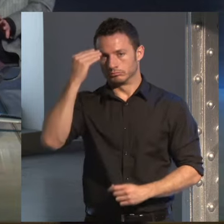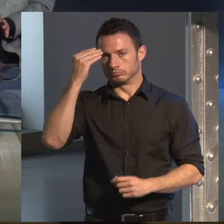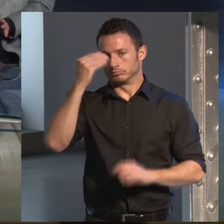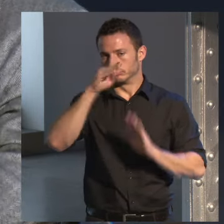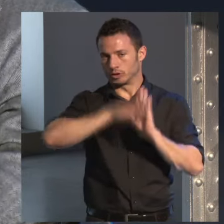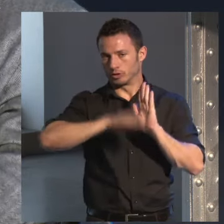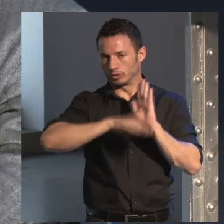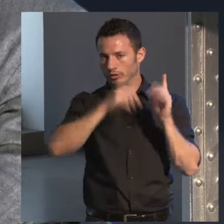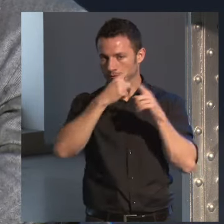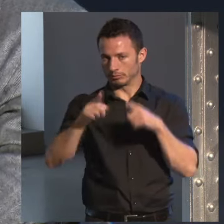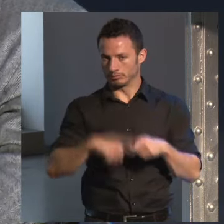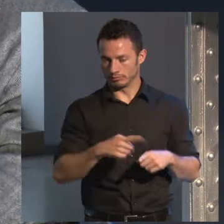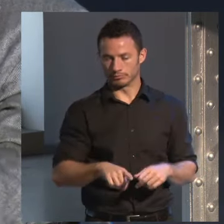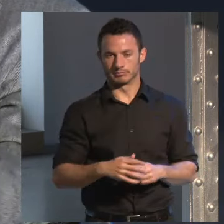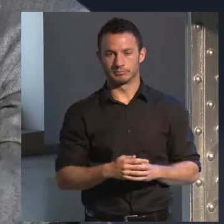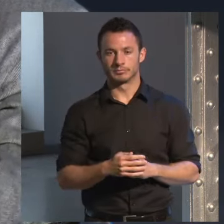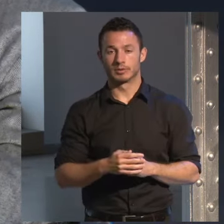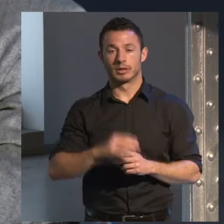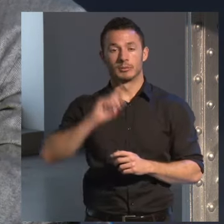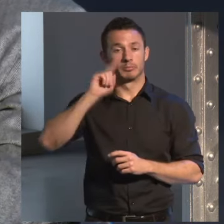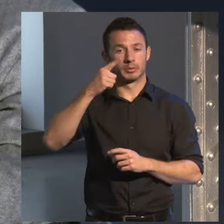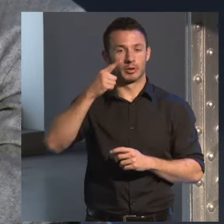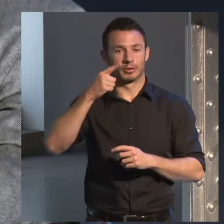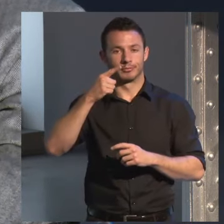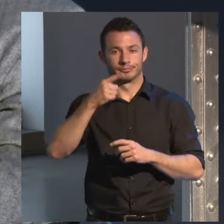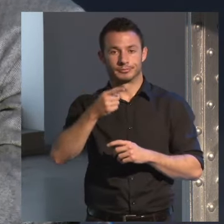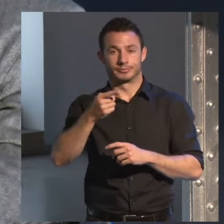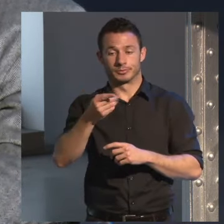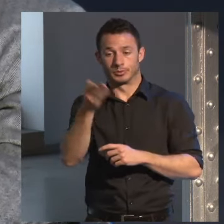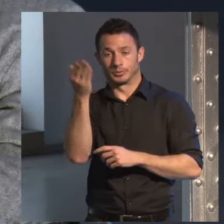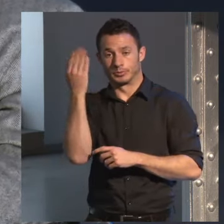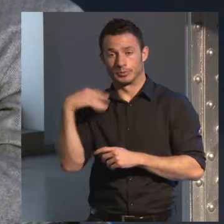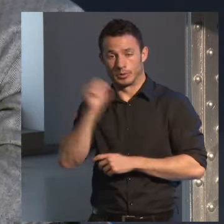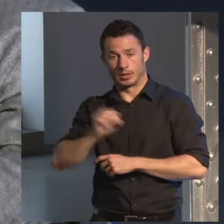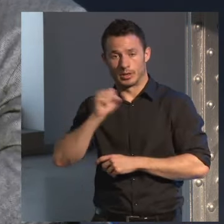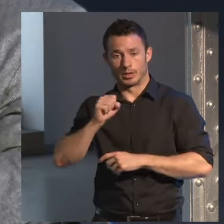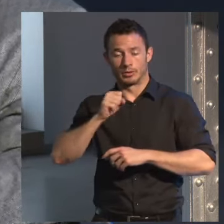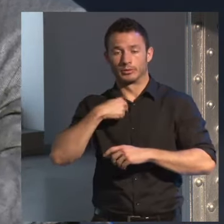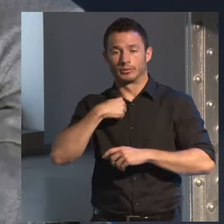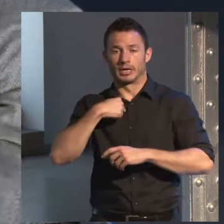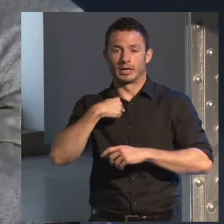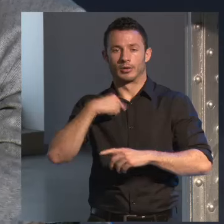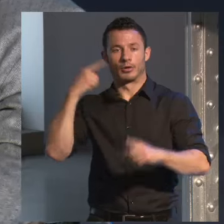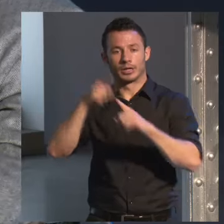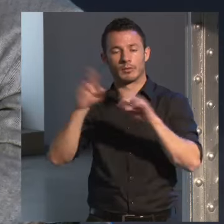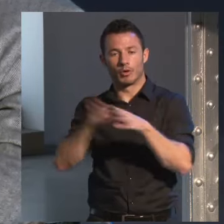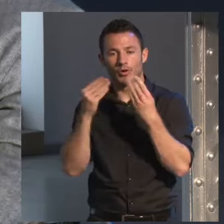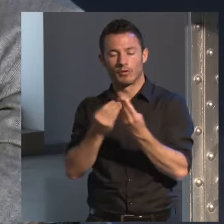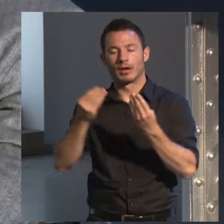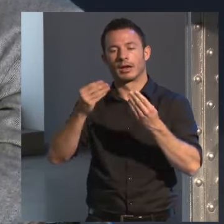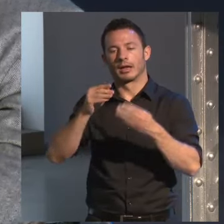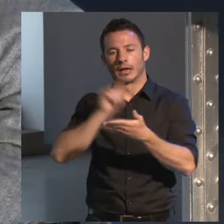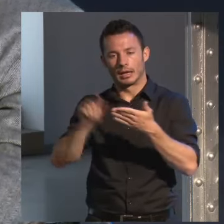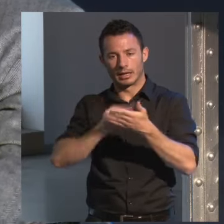diversas primero las investigaciones que he hecho en los últimos años para escribir novelas como El hombre que amaba a los perros o Hereje